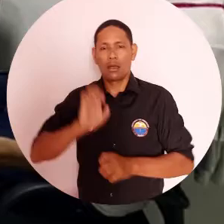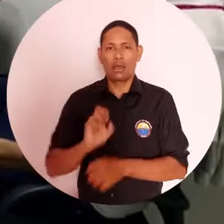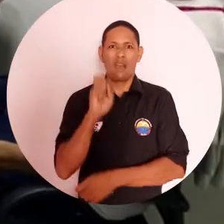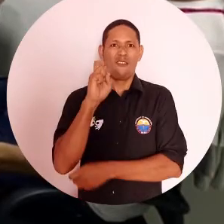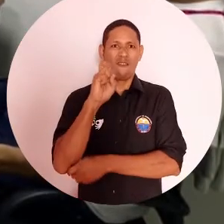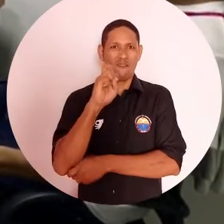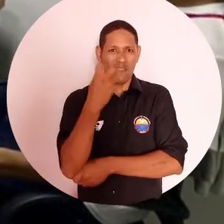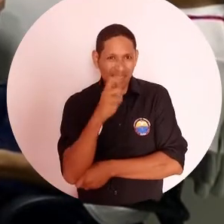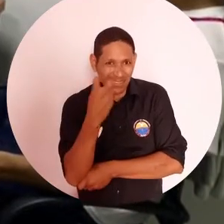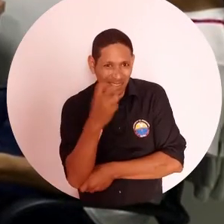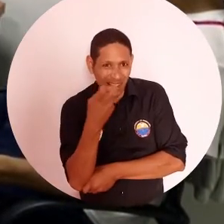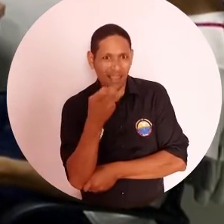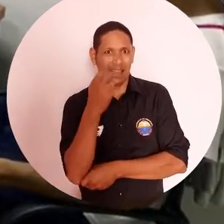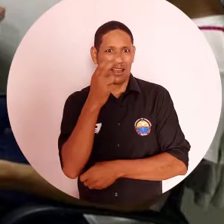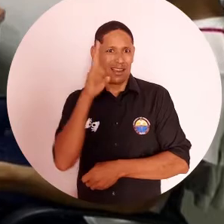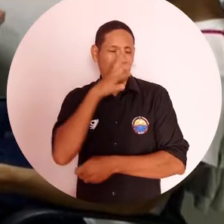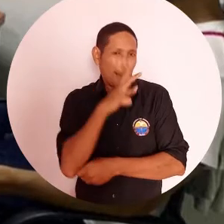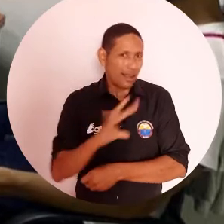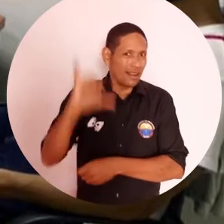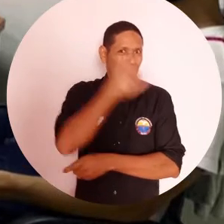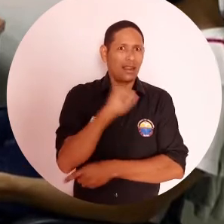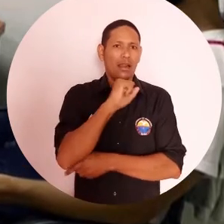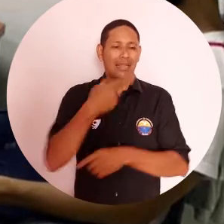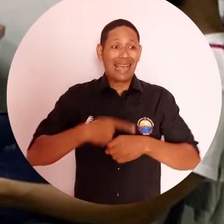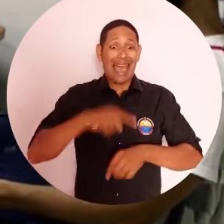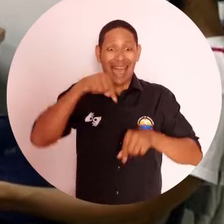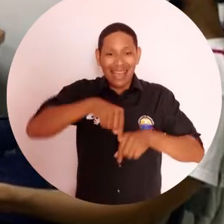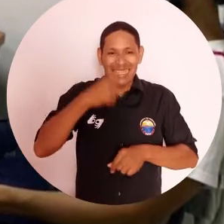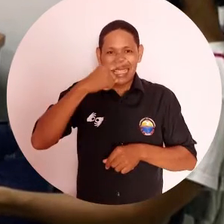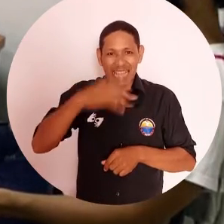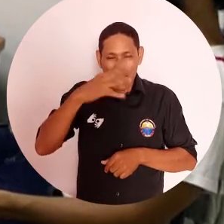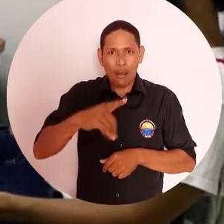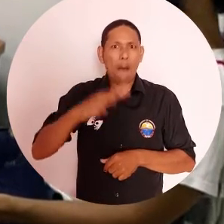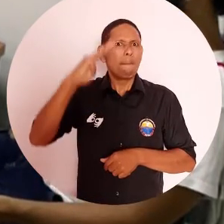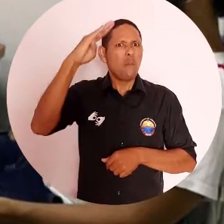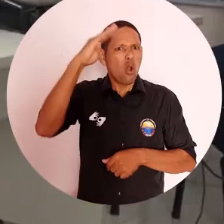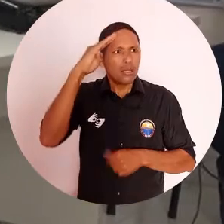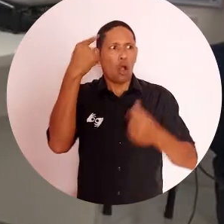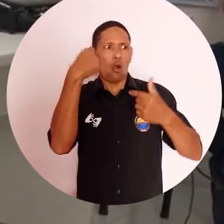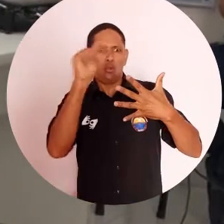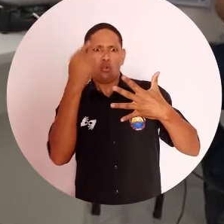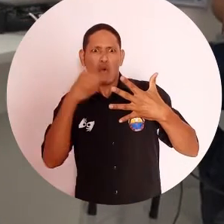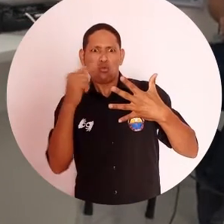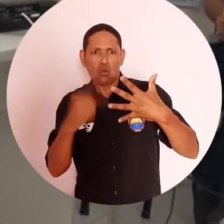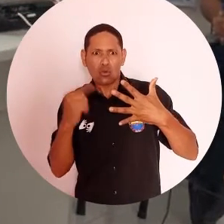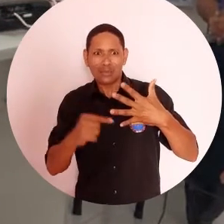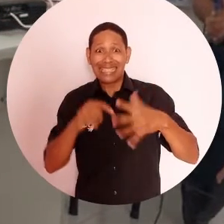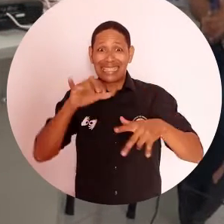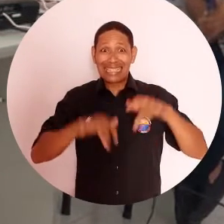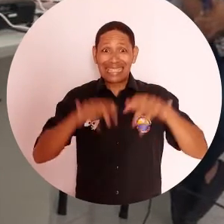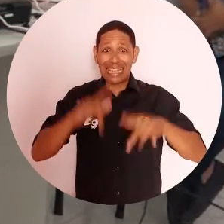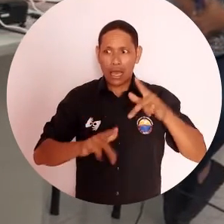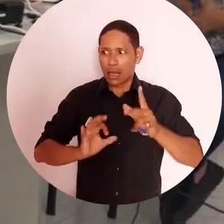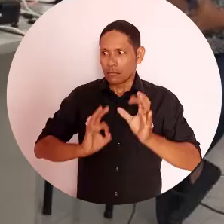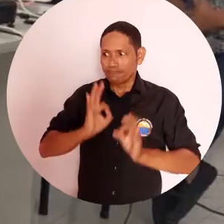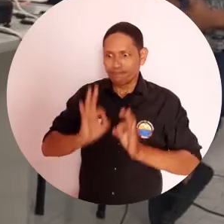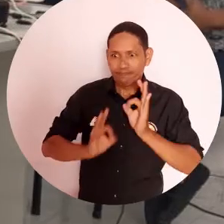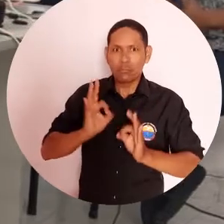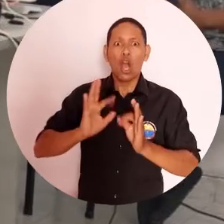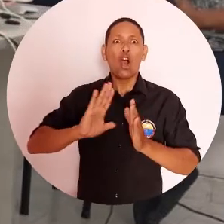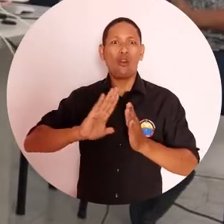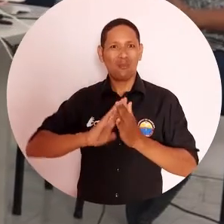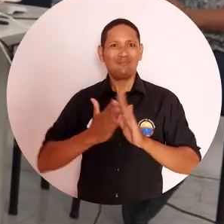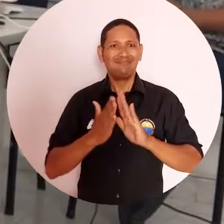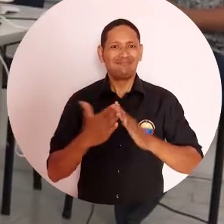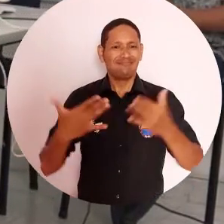Pueblo, la Procuraduría y la Fiscalía General de la Nación, la Personería de Santa Marta, así como la Policía Metropolitana y la Secretaría de Seguridad y